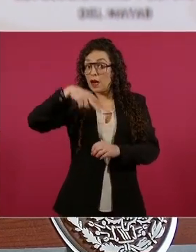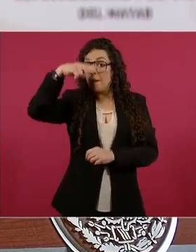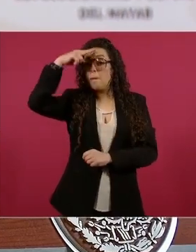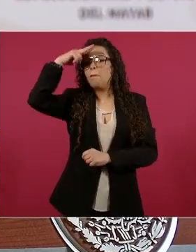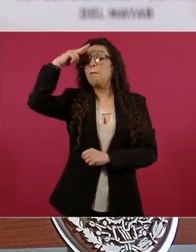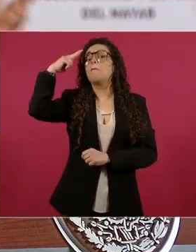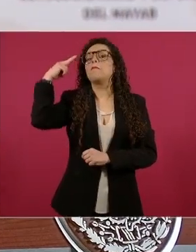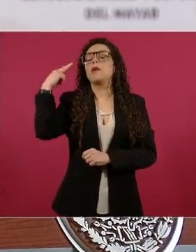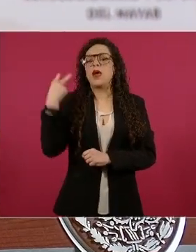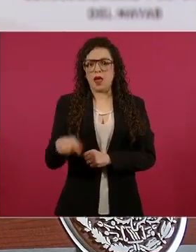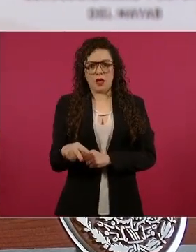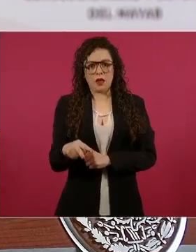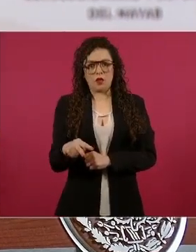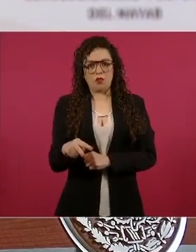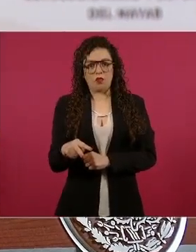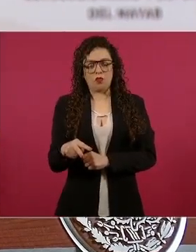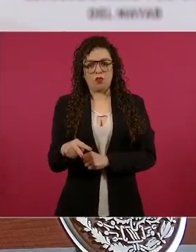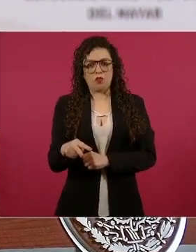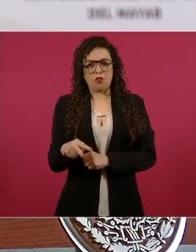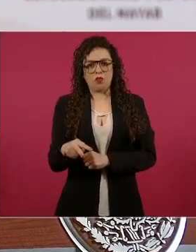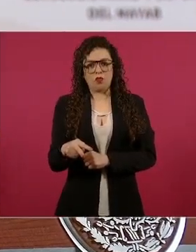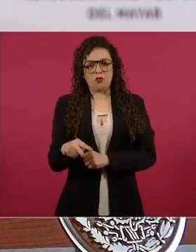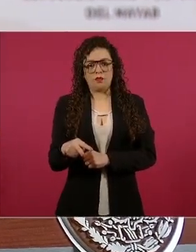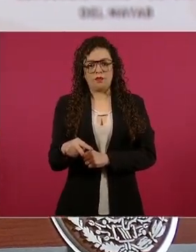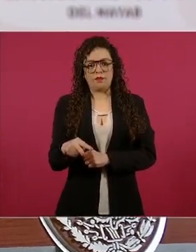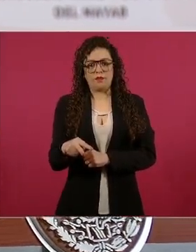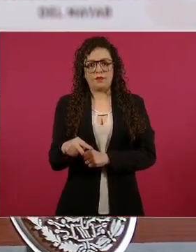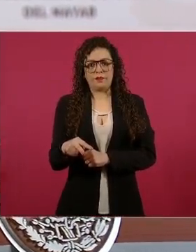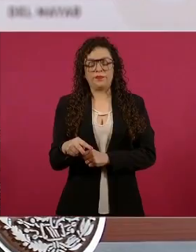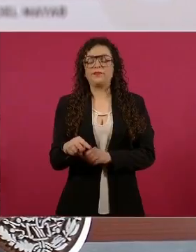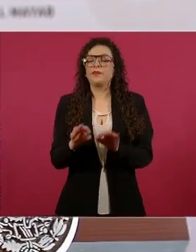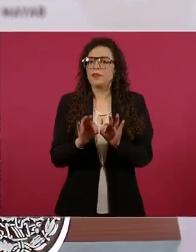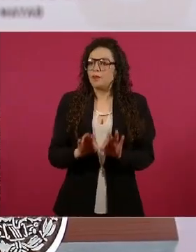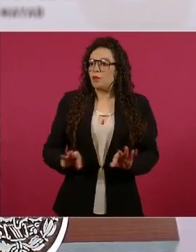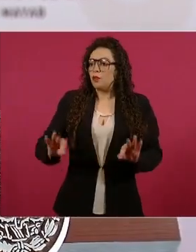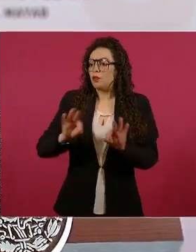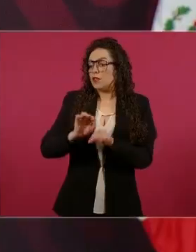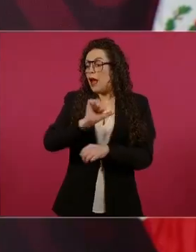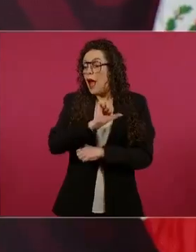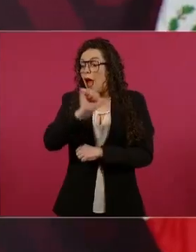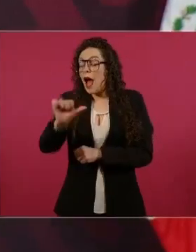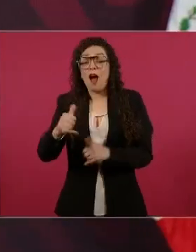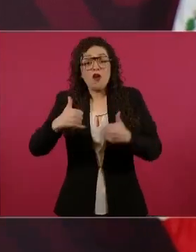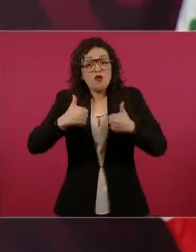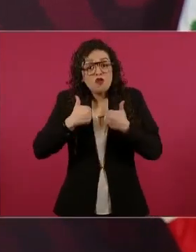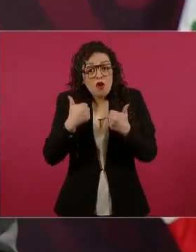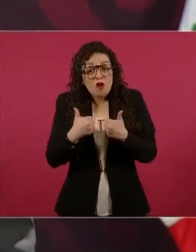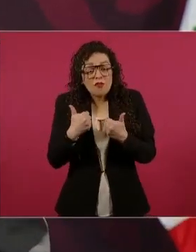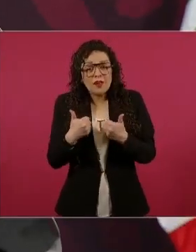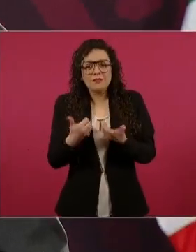Y desde luego atender a los jóvenes que